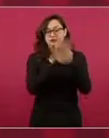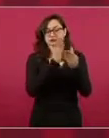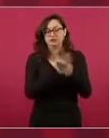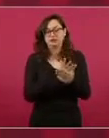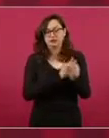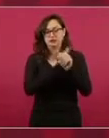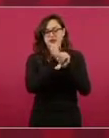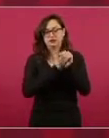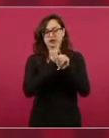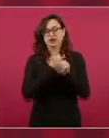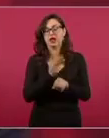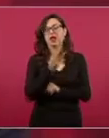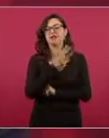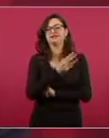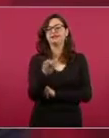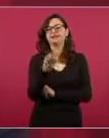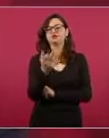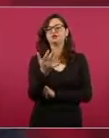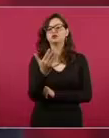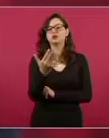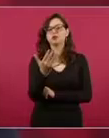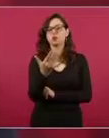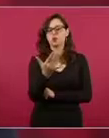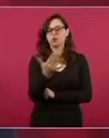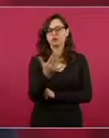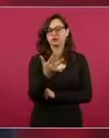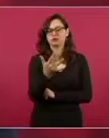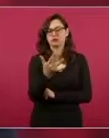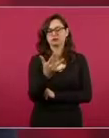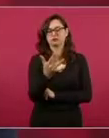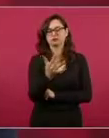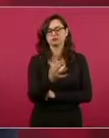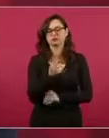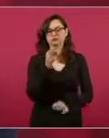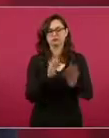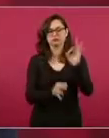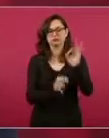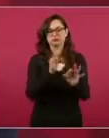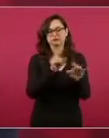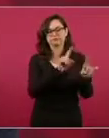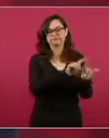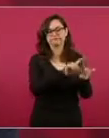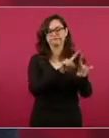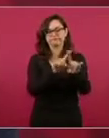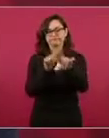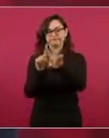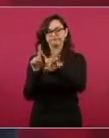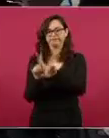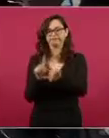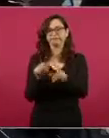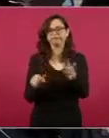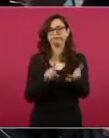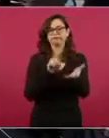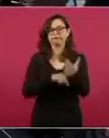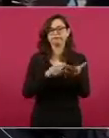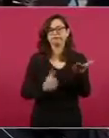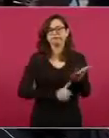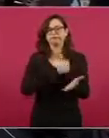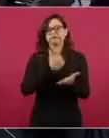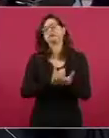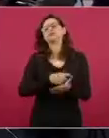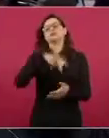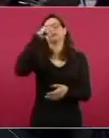abiertas en diferentes fiscalías de manera muy relevante en la Ciudad de México, se han